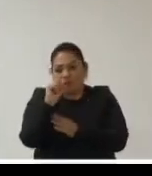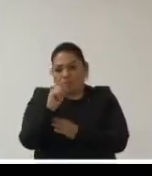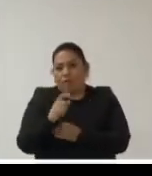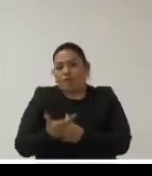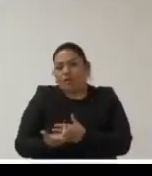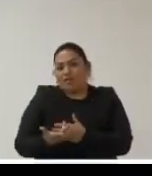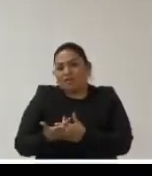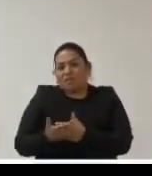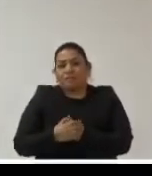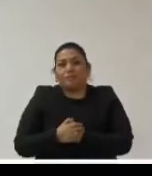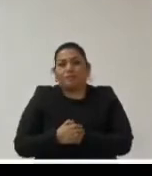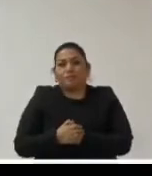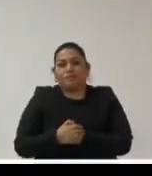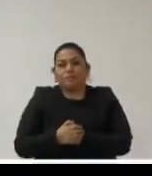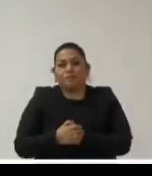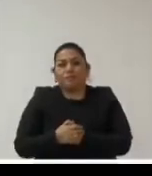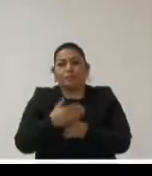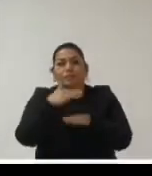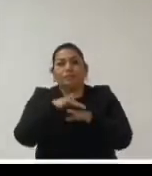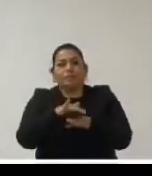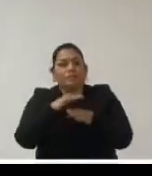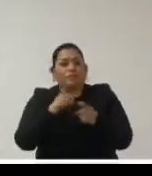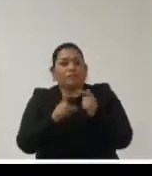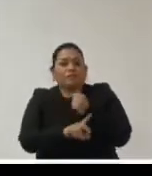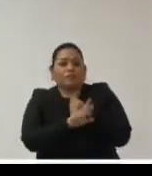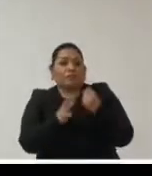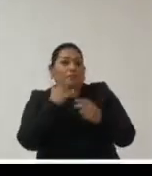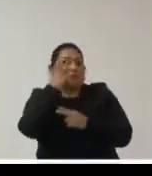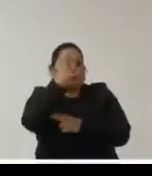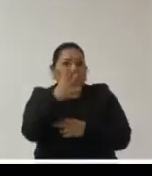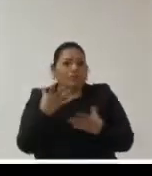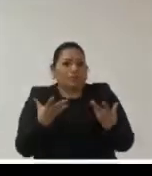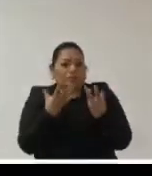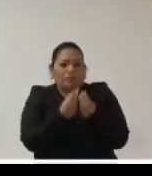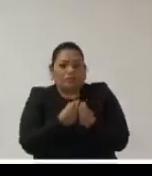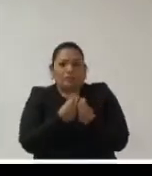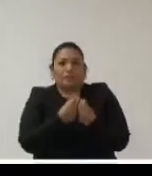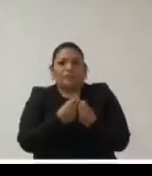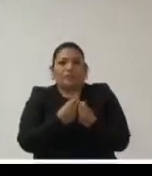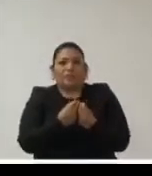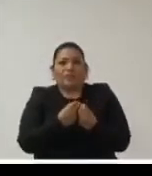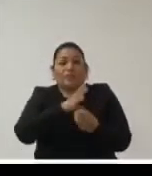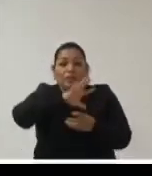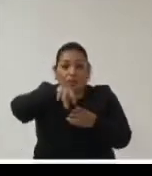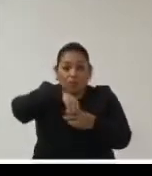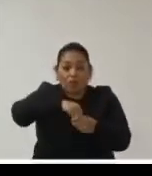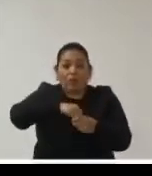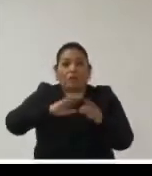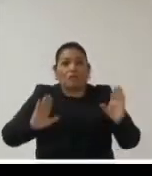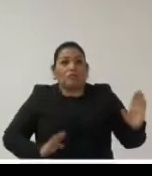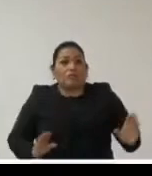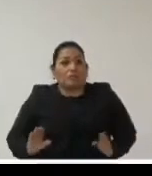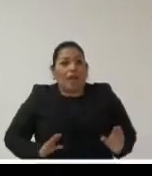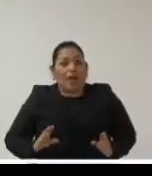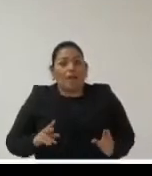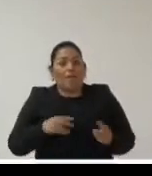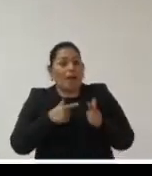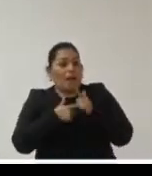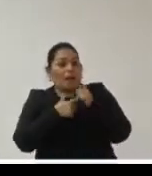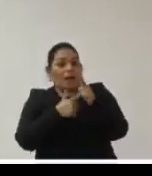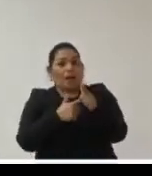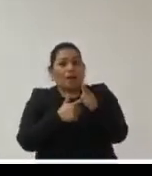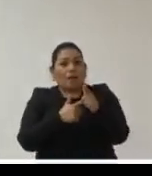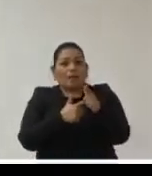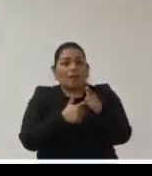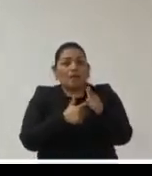a la pandemia sino que sobre todo respecto a los desafíos del futuro porque sin lugar a dudas una pandemia de estas características nos va a dejar una